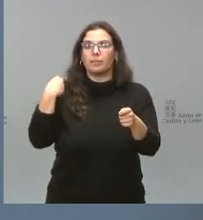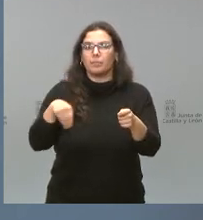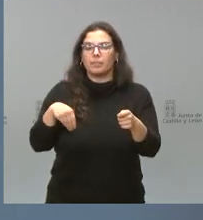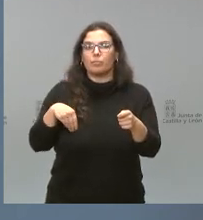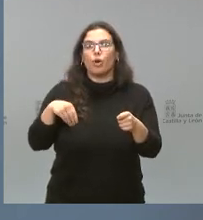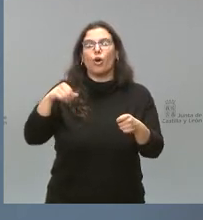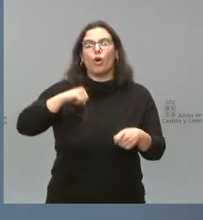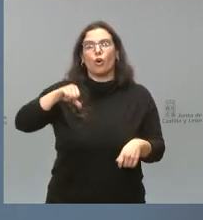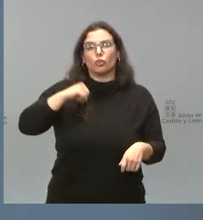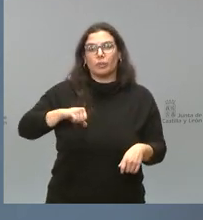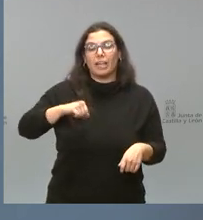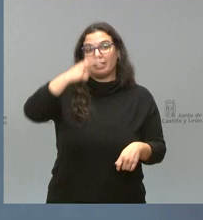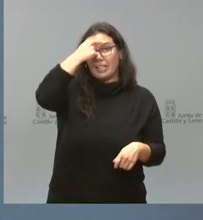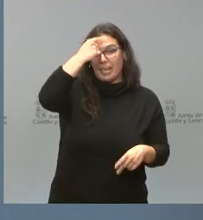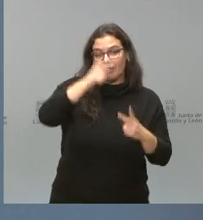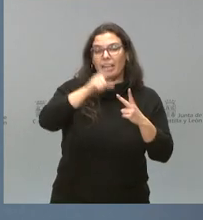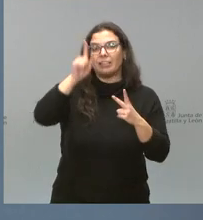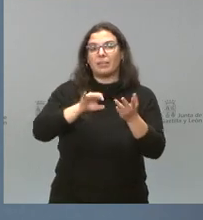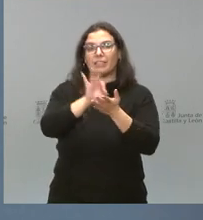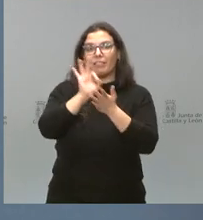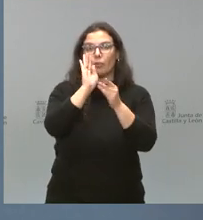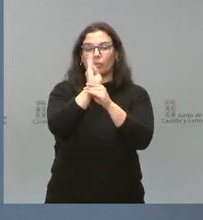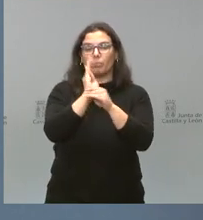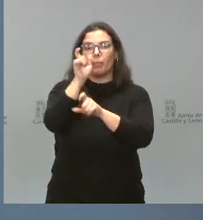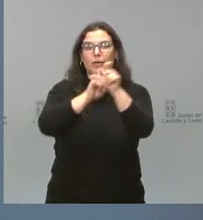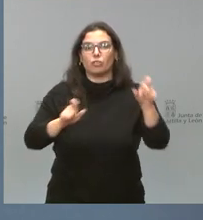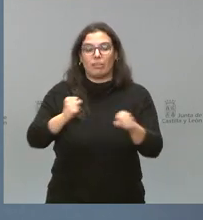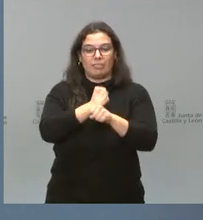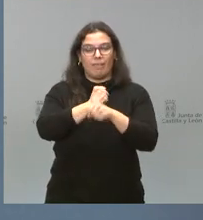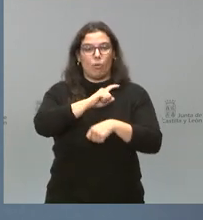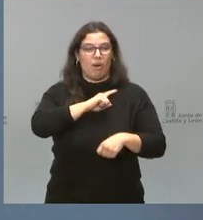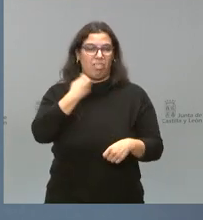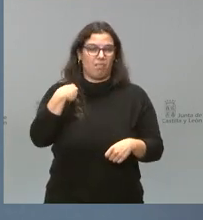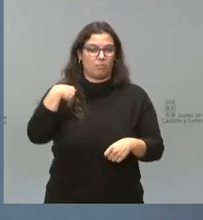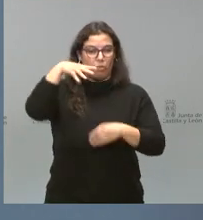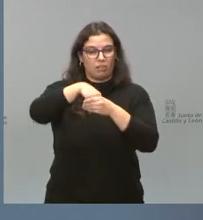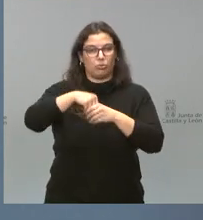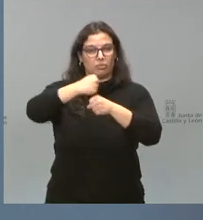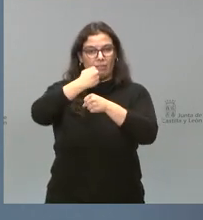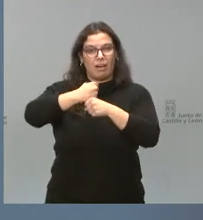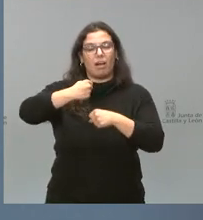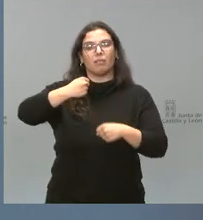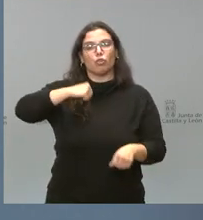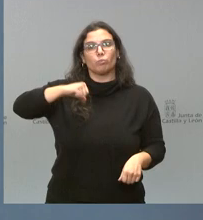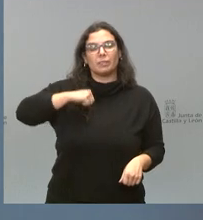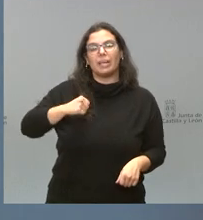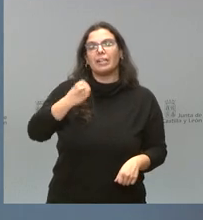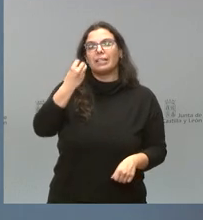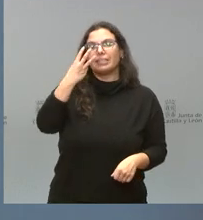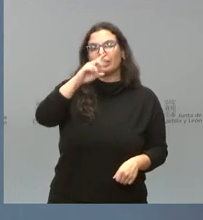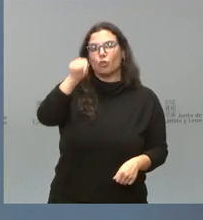Sonsoles y el servicio de manutención del personal de guardia de este hospital en Ávila por un importe de 3